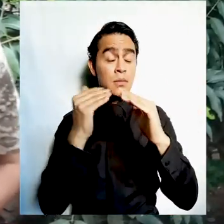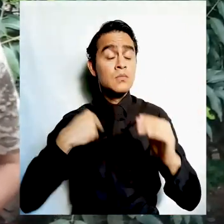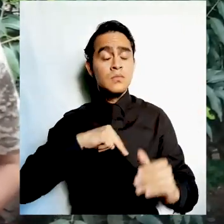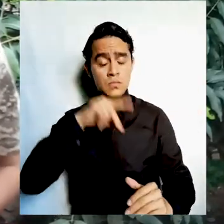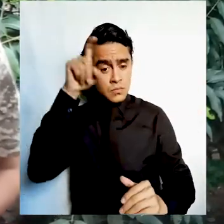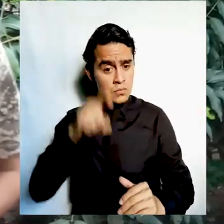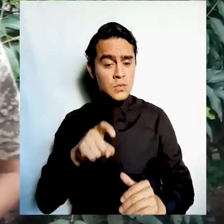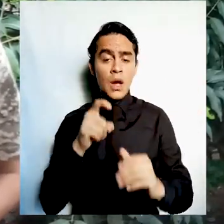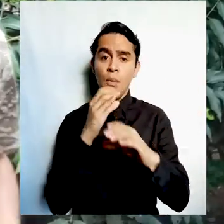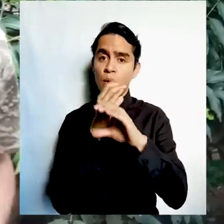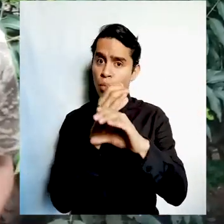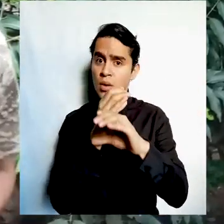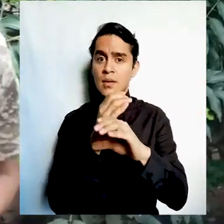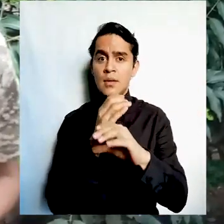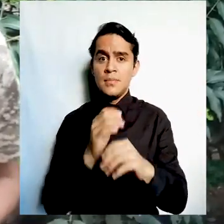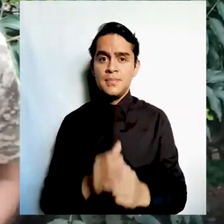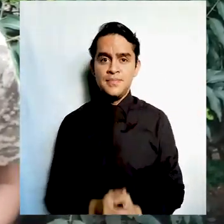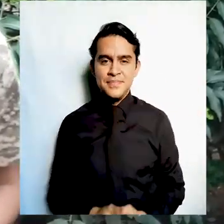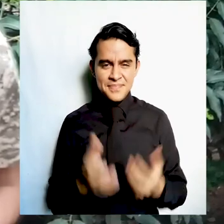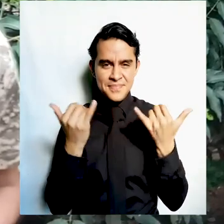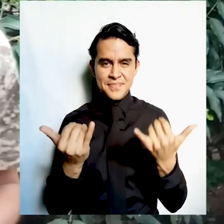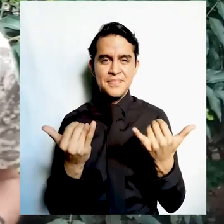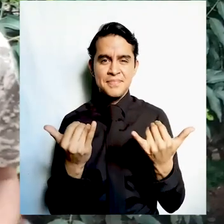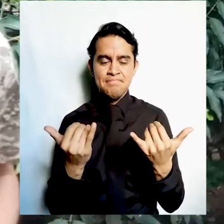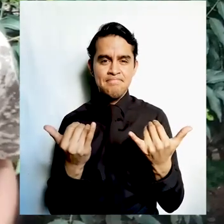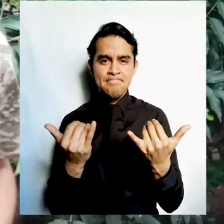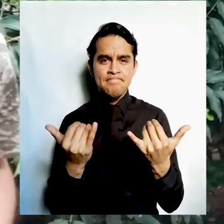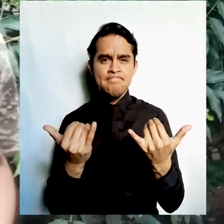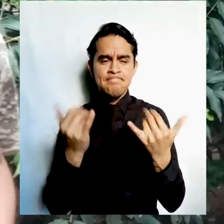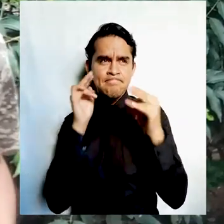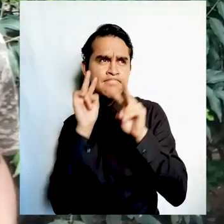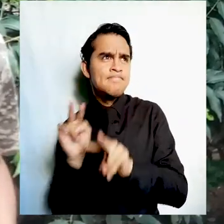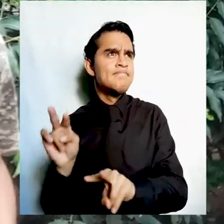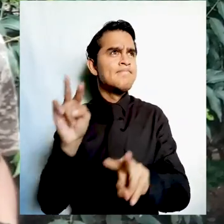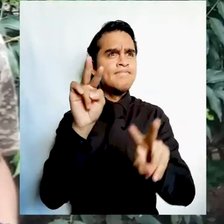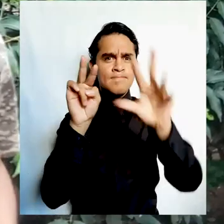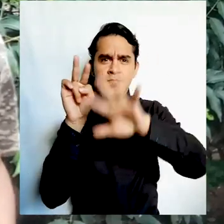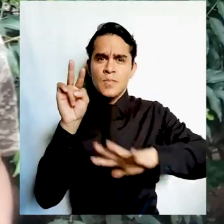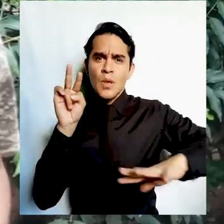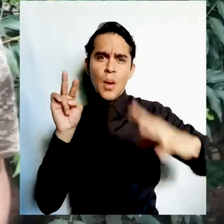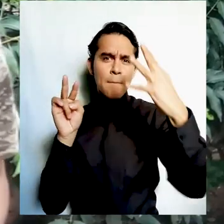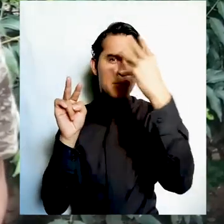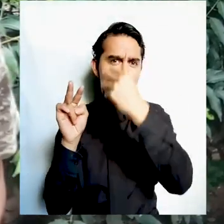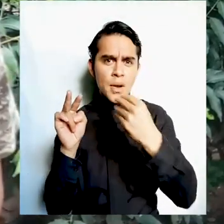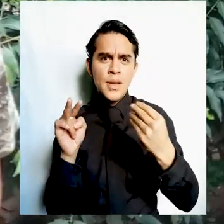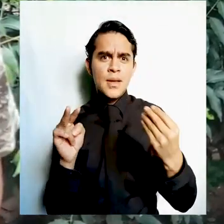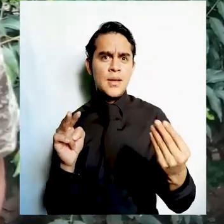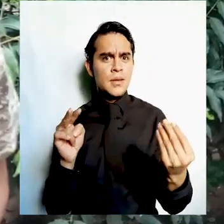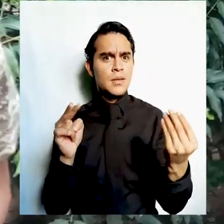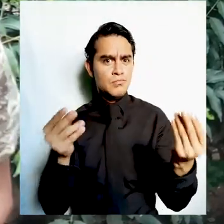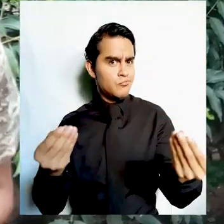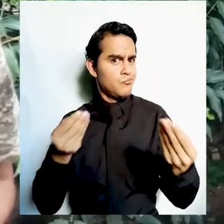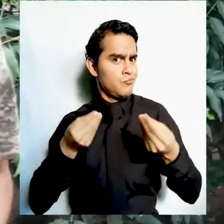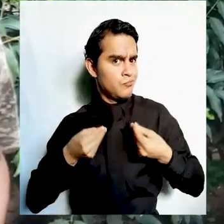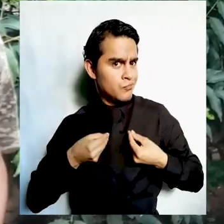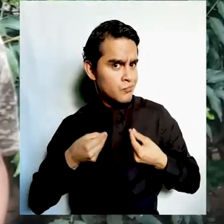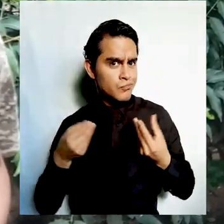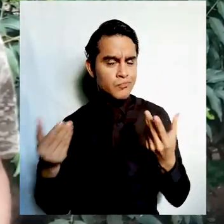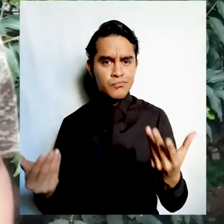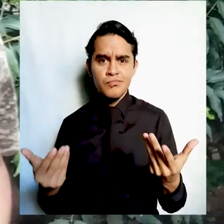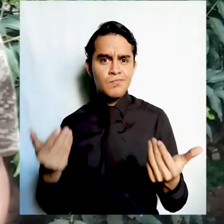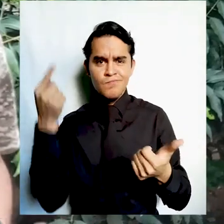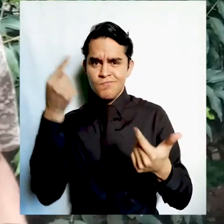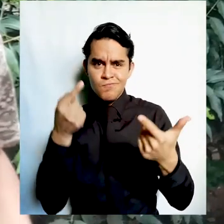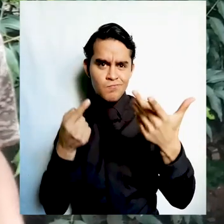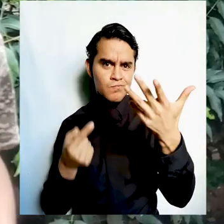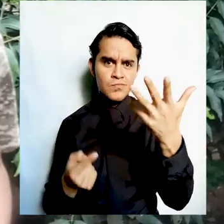cuidarlo y ahora que admires toda la belleza de que el medio ambiente nos puede dar a través de las distintas especies de